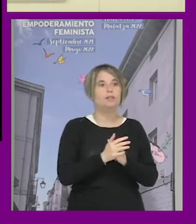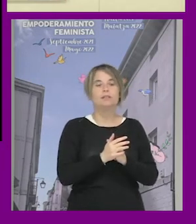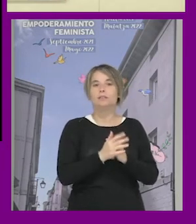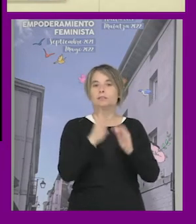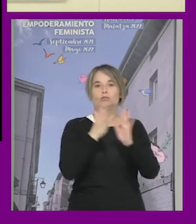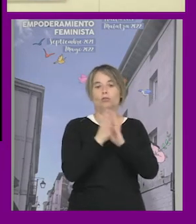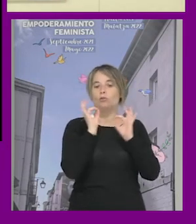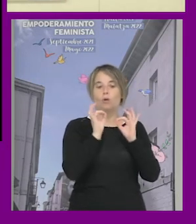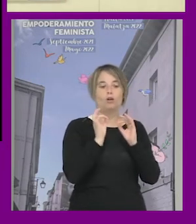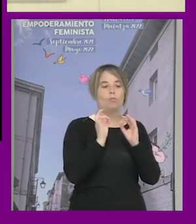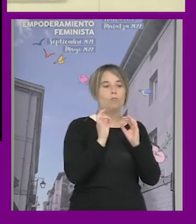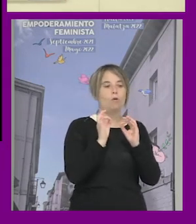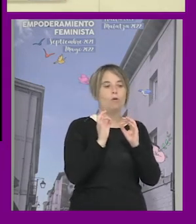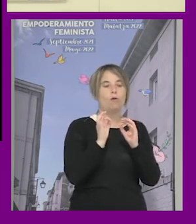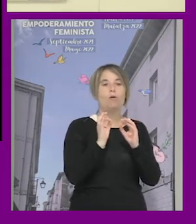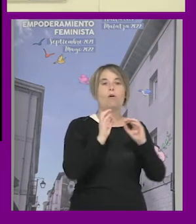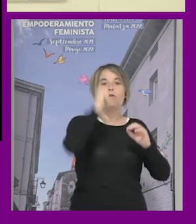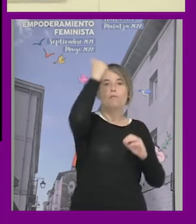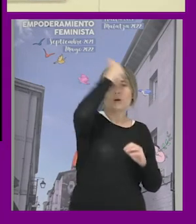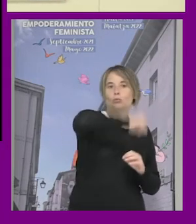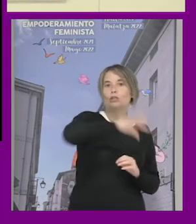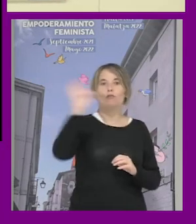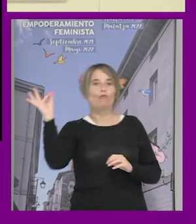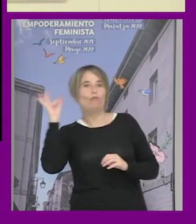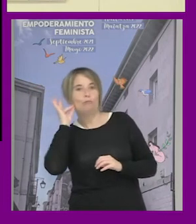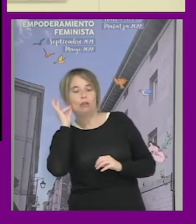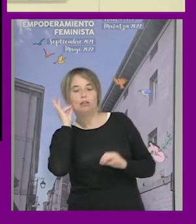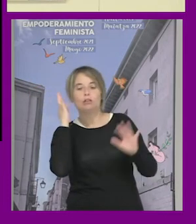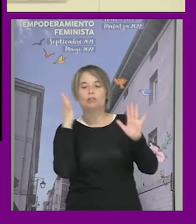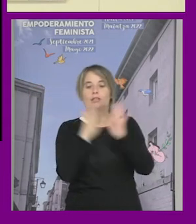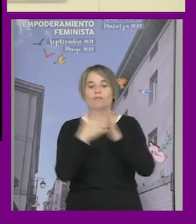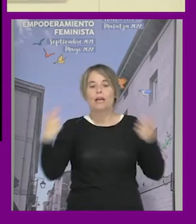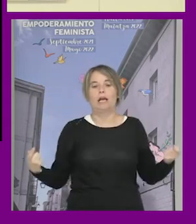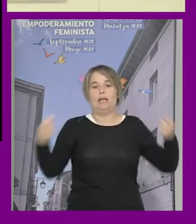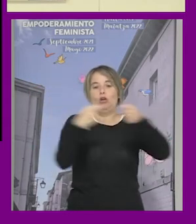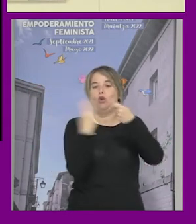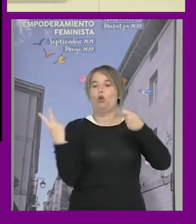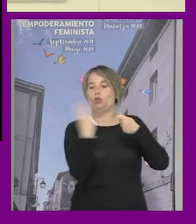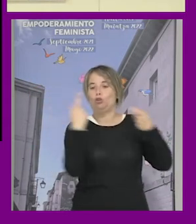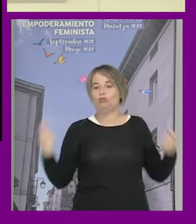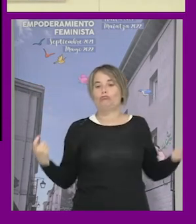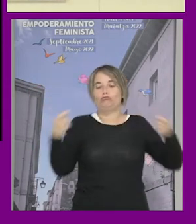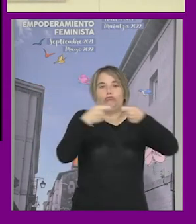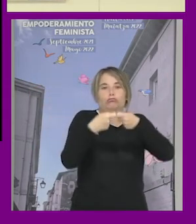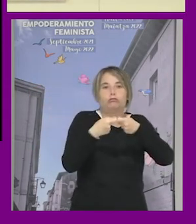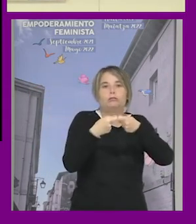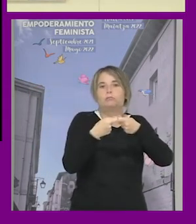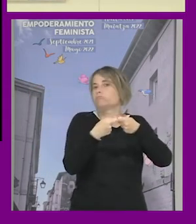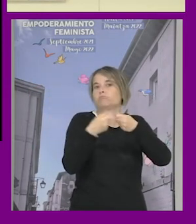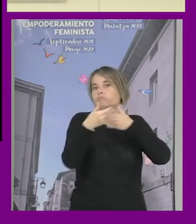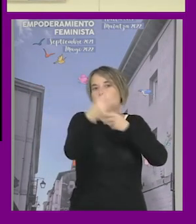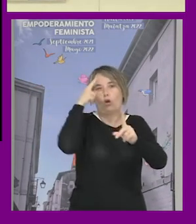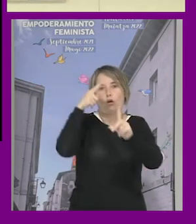dos columnas de lo femenino y masculino establece la complementariedad como como horizonte